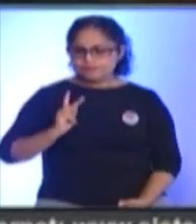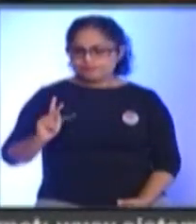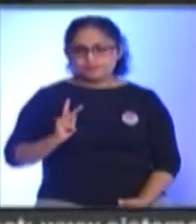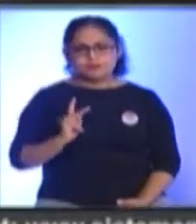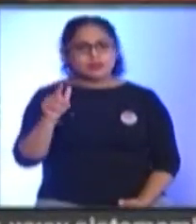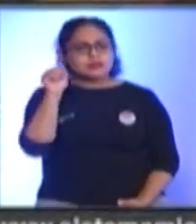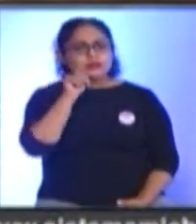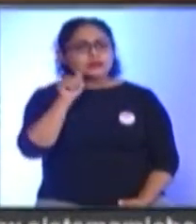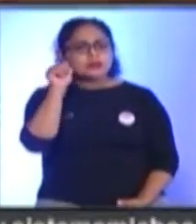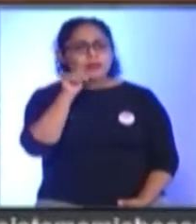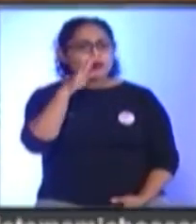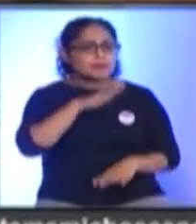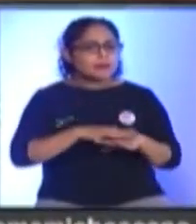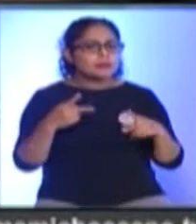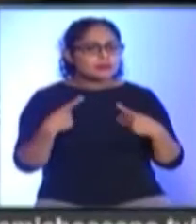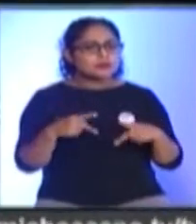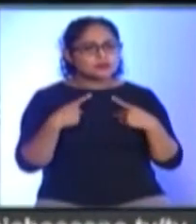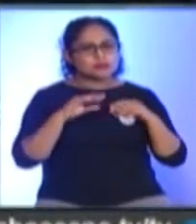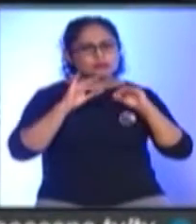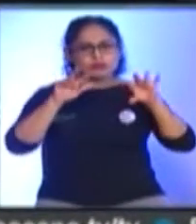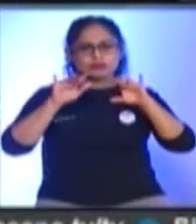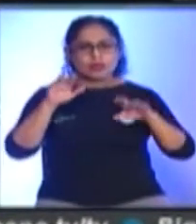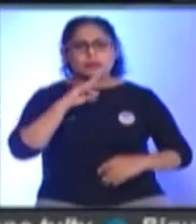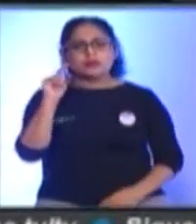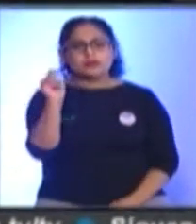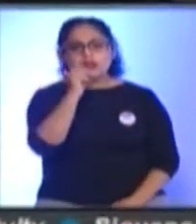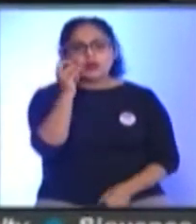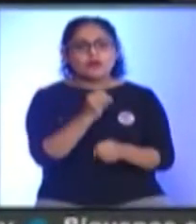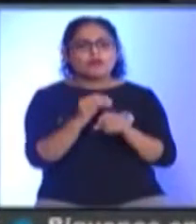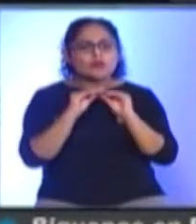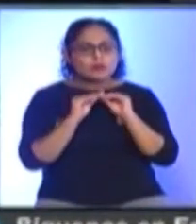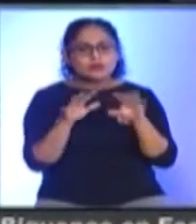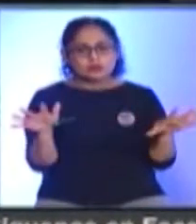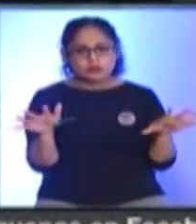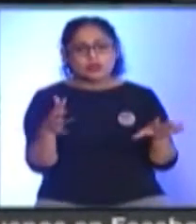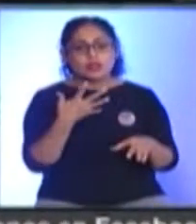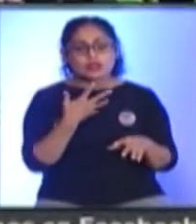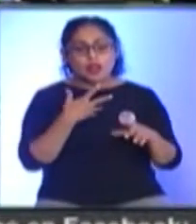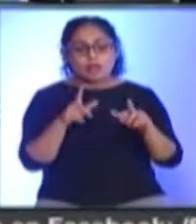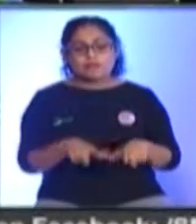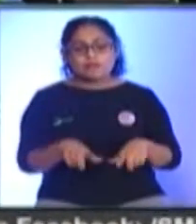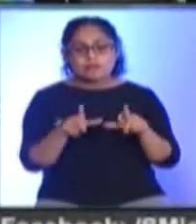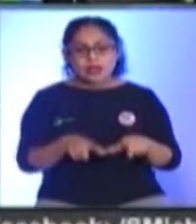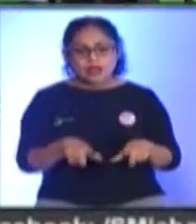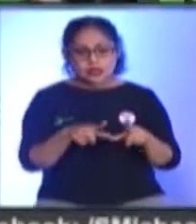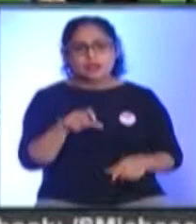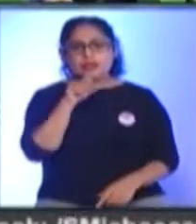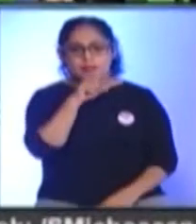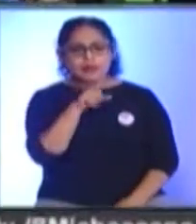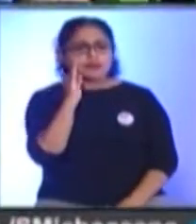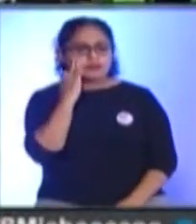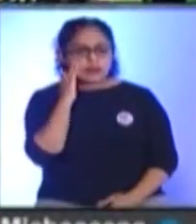la búsqueda De llegar A más personas A través De las tecnologías De la información Está nuestra página Web Y nuestras redes Sociales